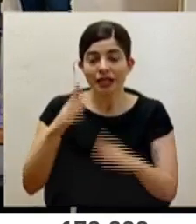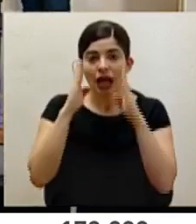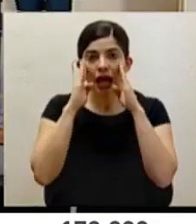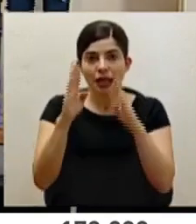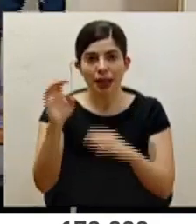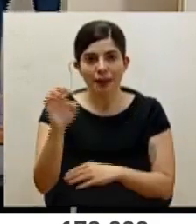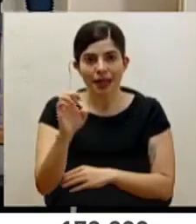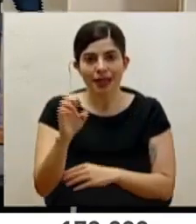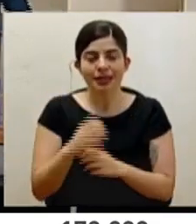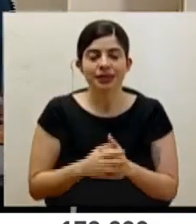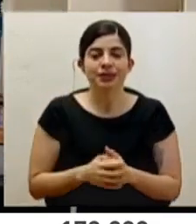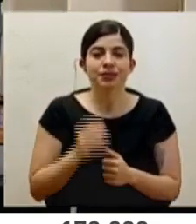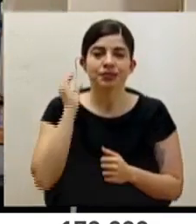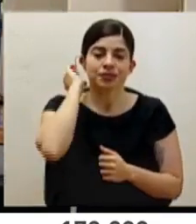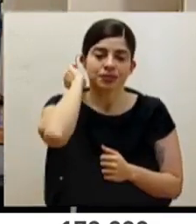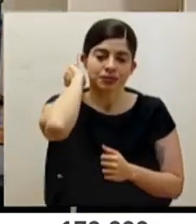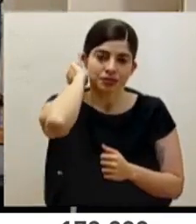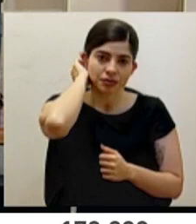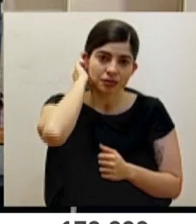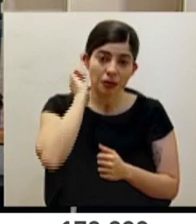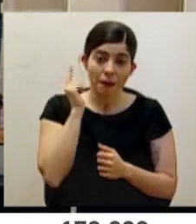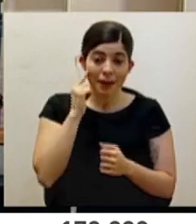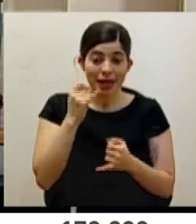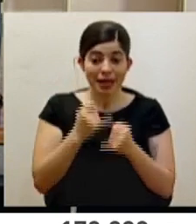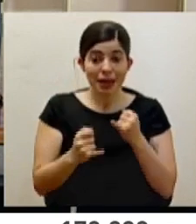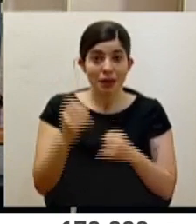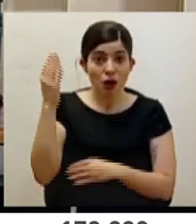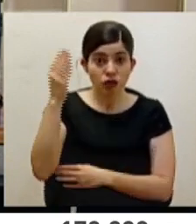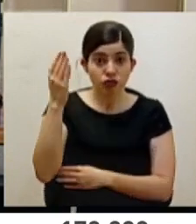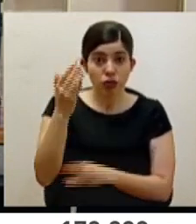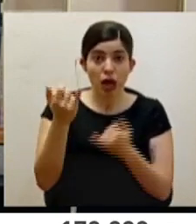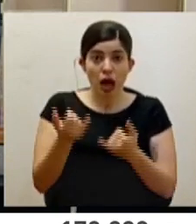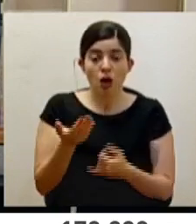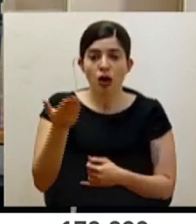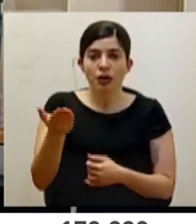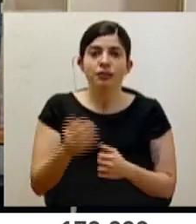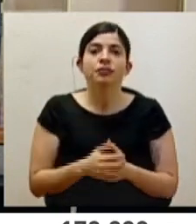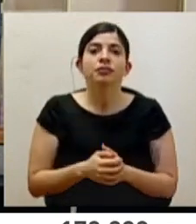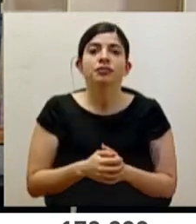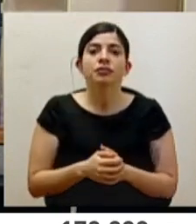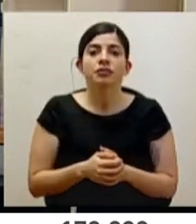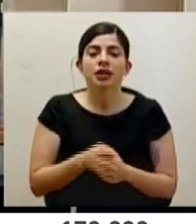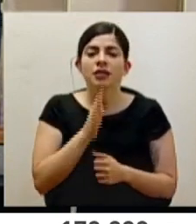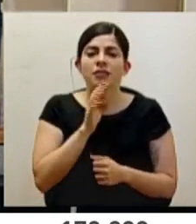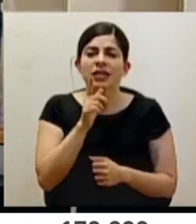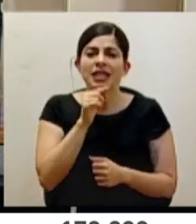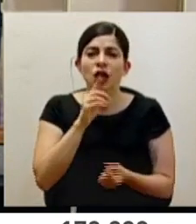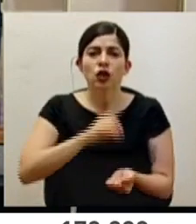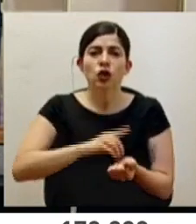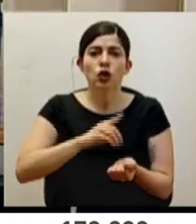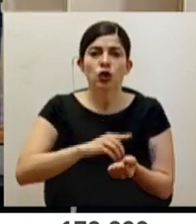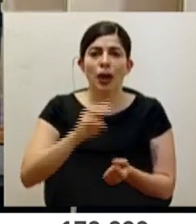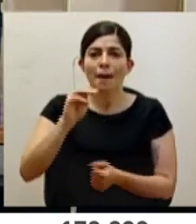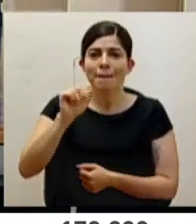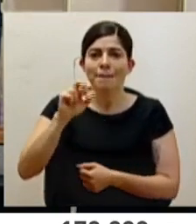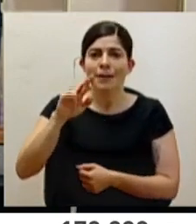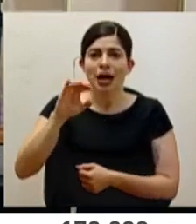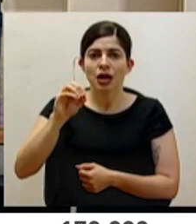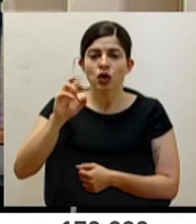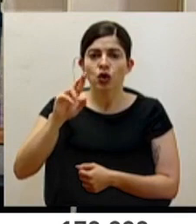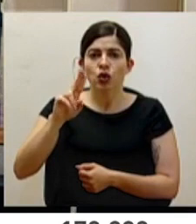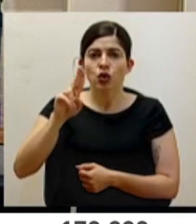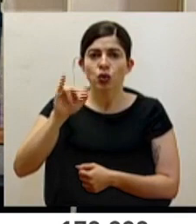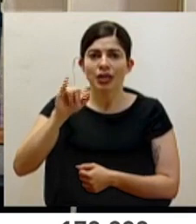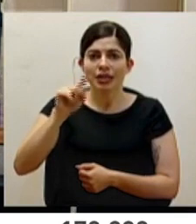y Atención de Emergencias. Para concluir este periodo de intervenciones, escucharemos a continuación al doctor Mario Ruiz,